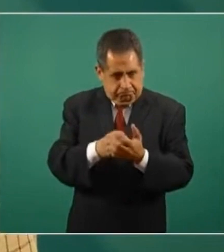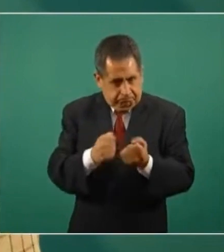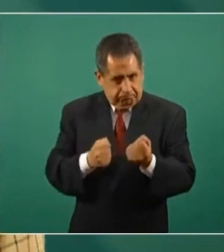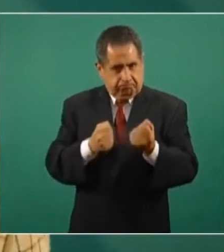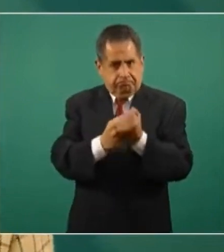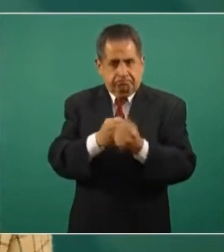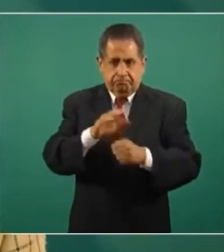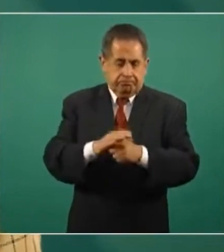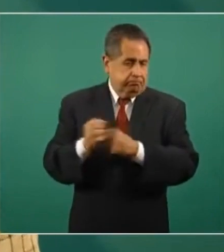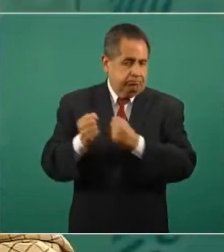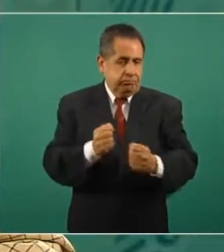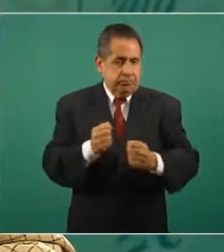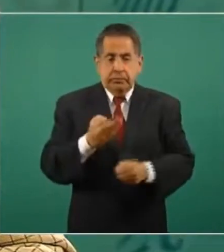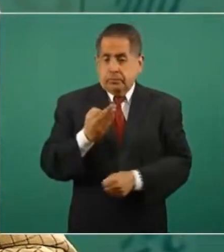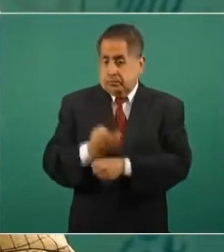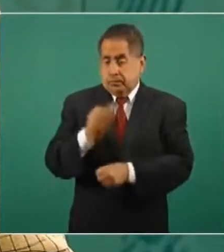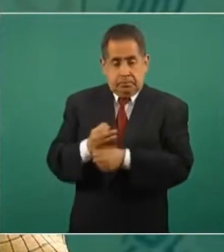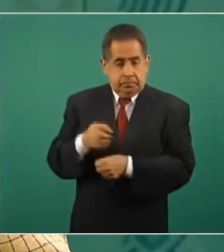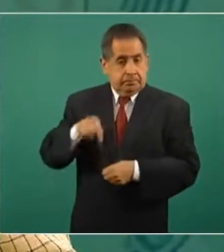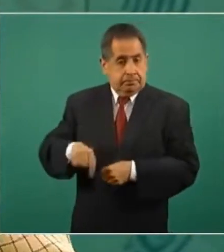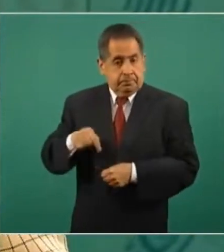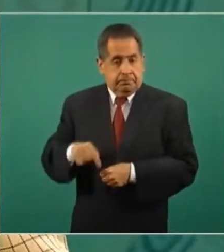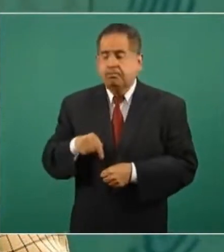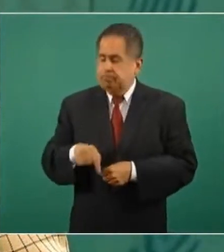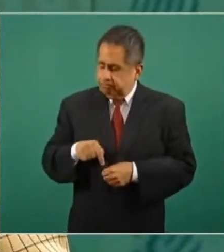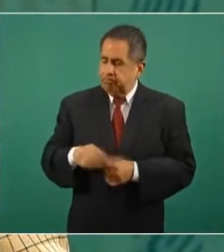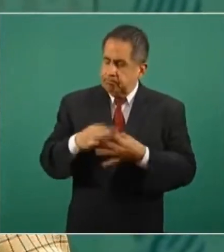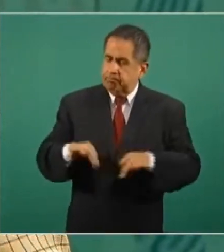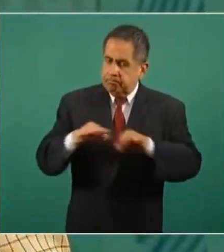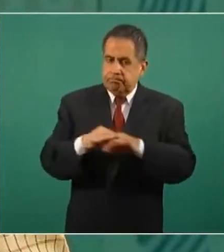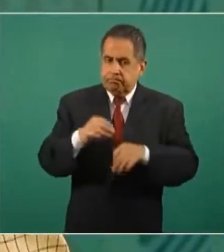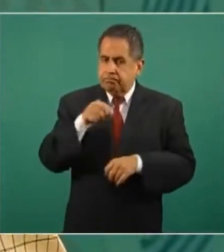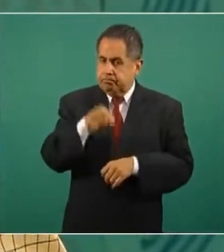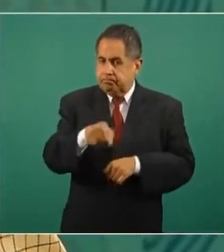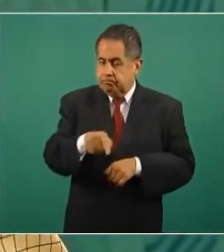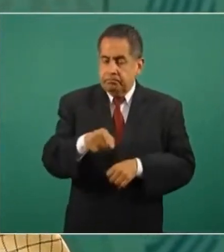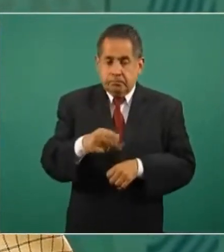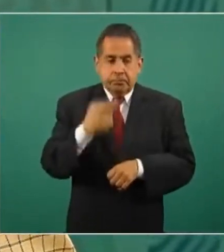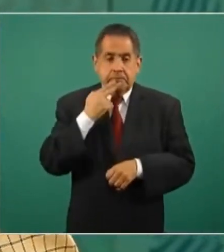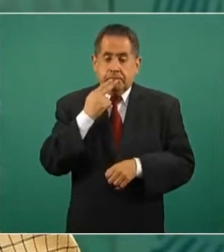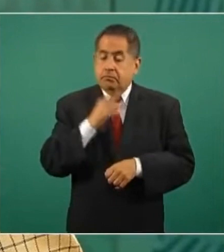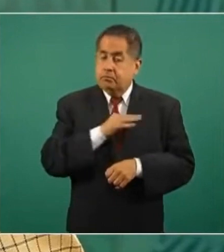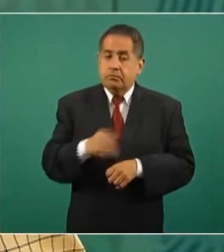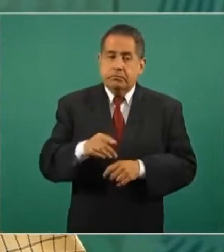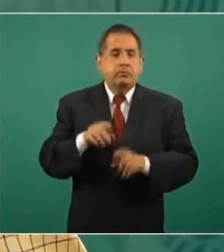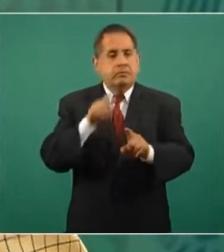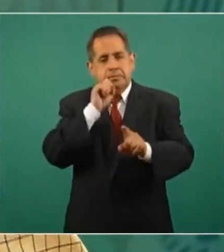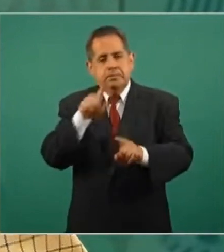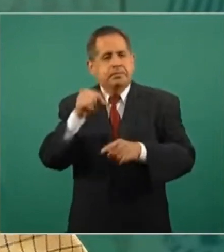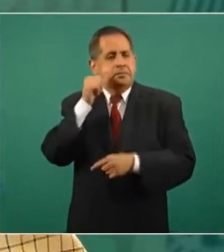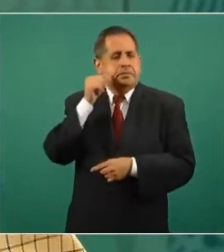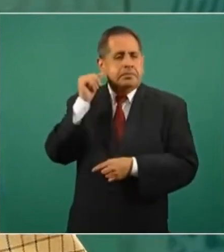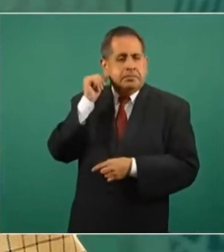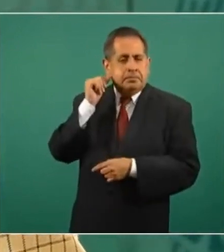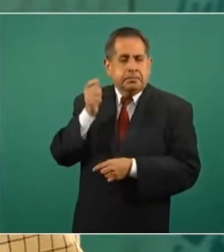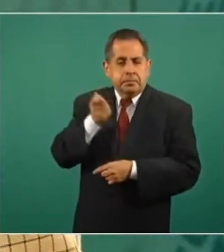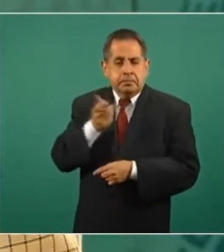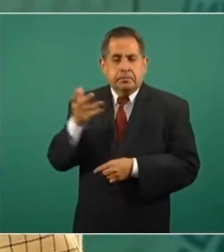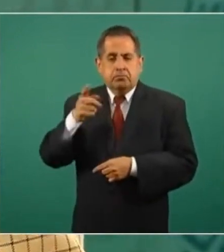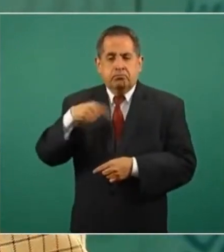momento, en este momento, sí nos garantiza, porque también ayer algunos